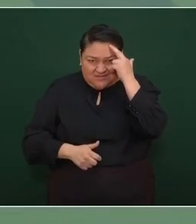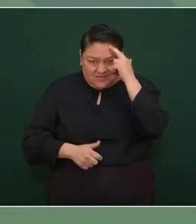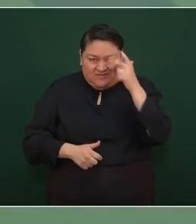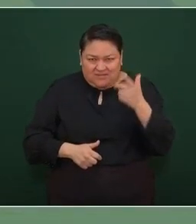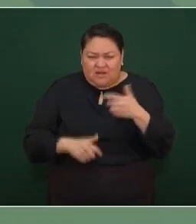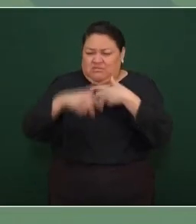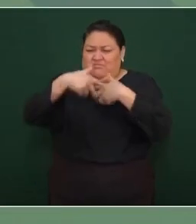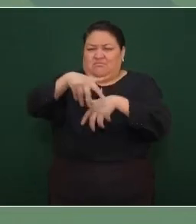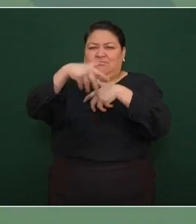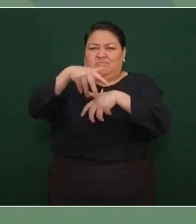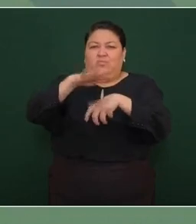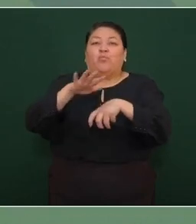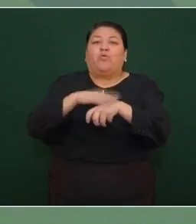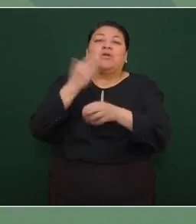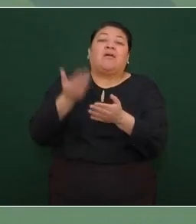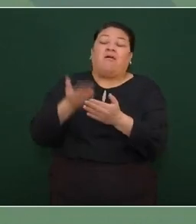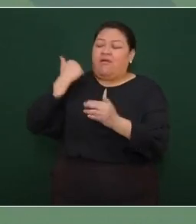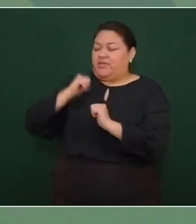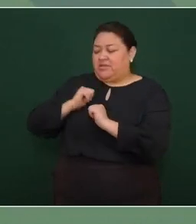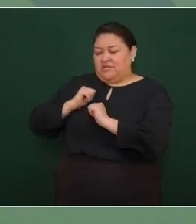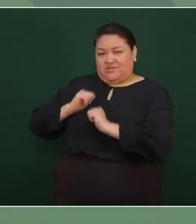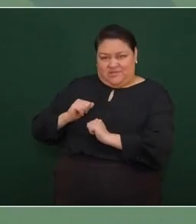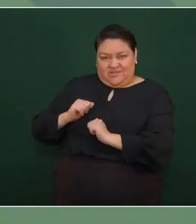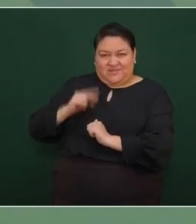porque los que estaban antes,